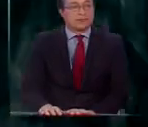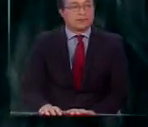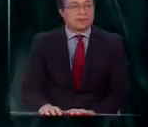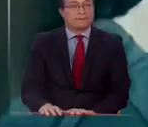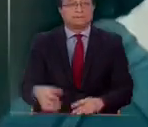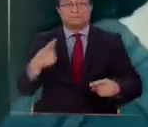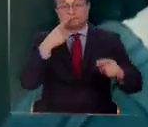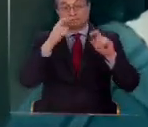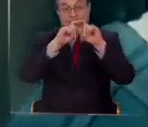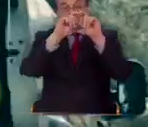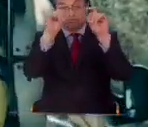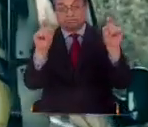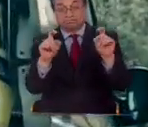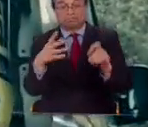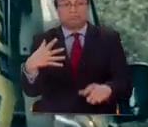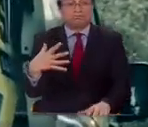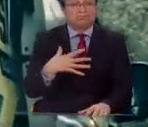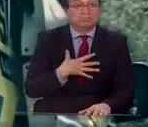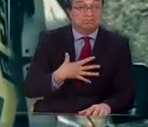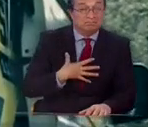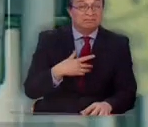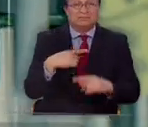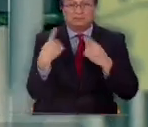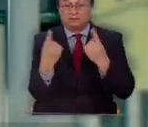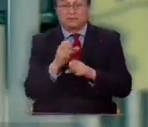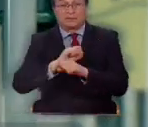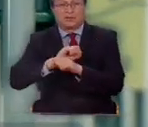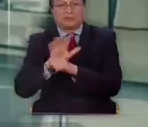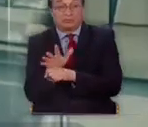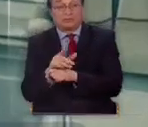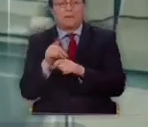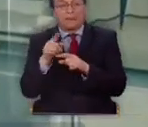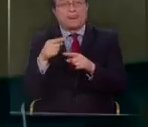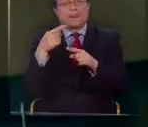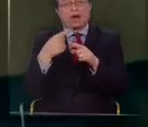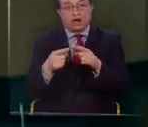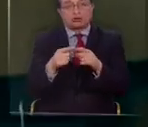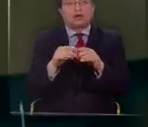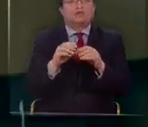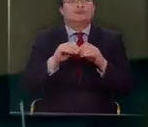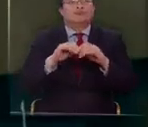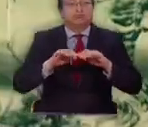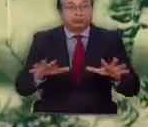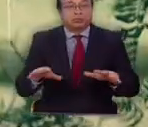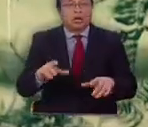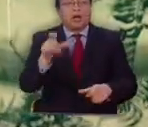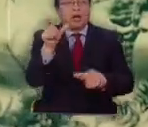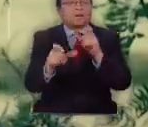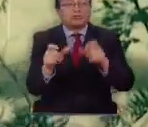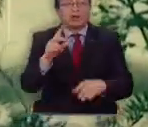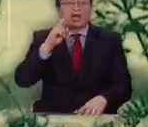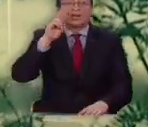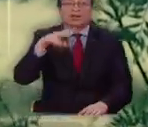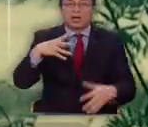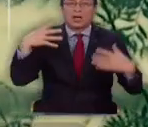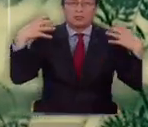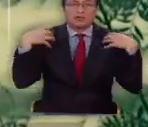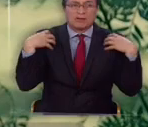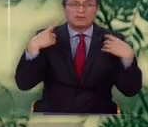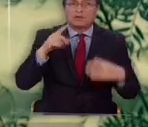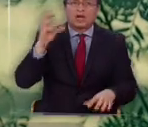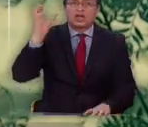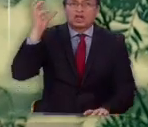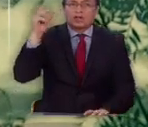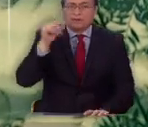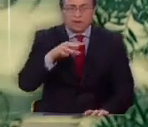La incertidumbre y el temor gatillado por el coronavirus detonaron en otra pandemia. Es que la gente es irresponsable. Yo creo que la gente no